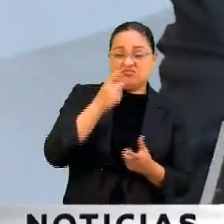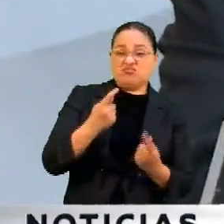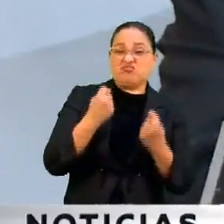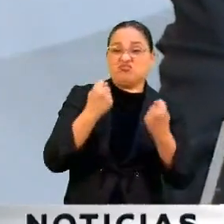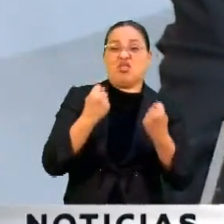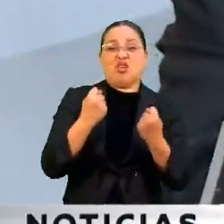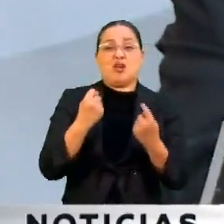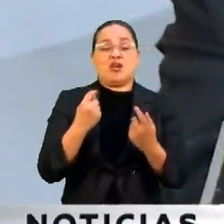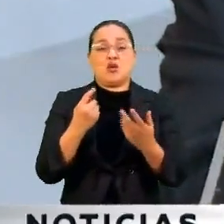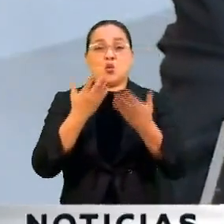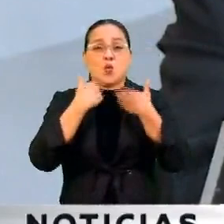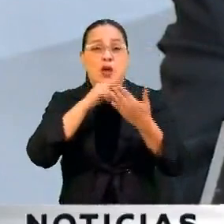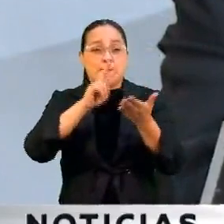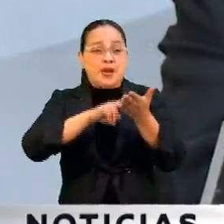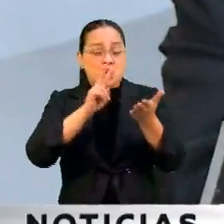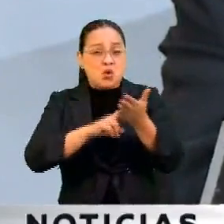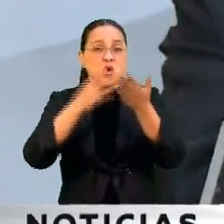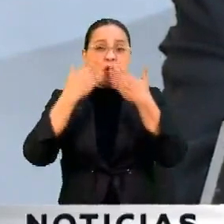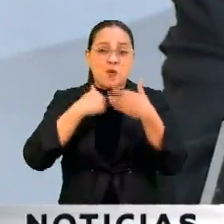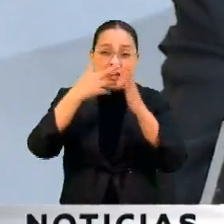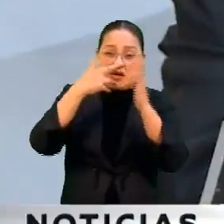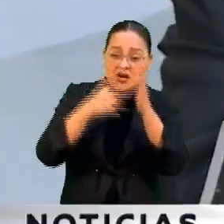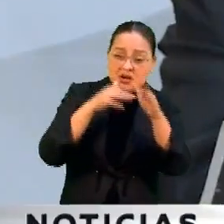siga principios, que no tenga valores.